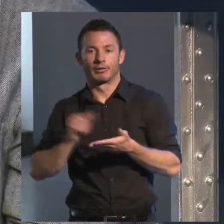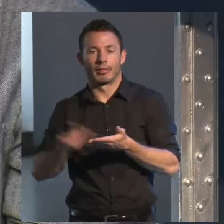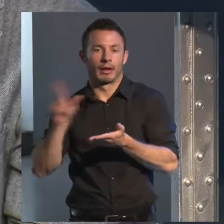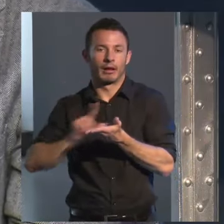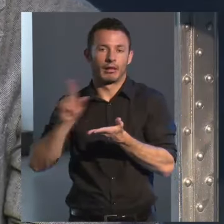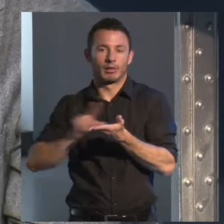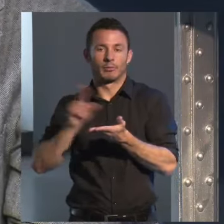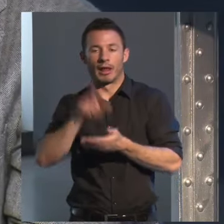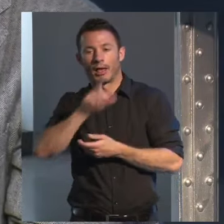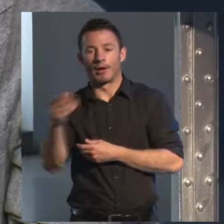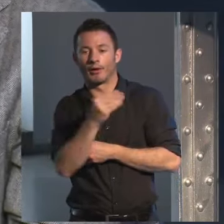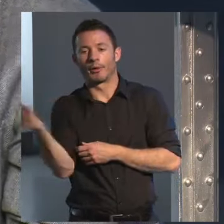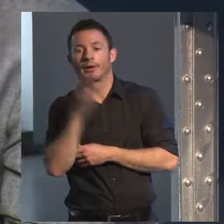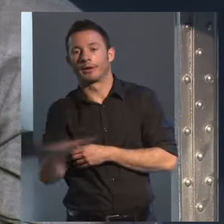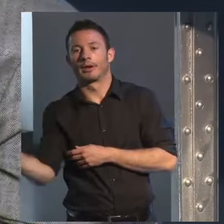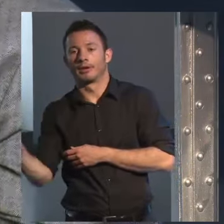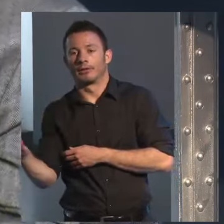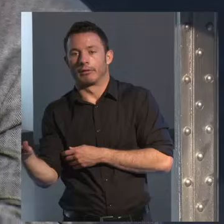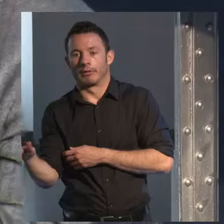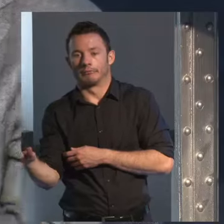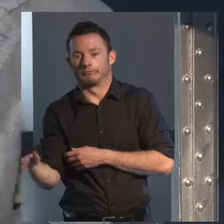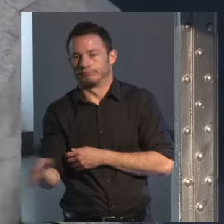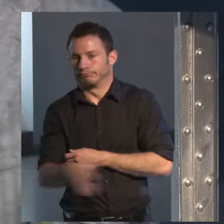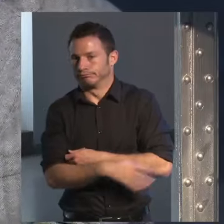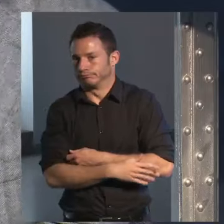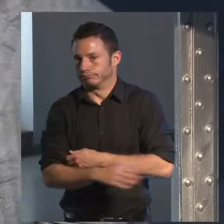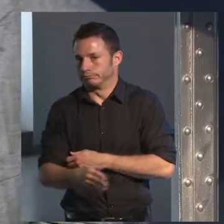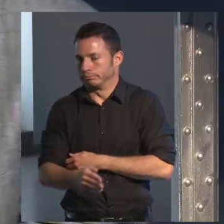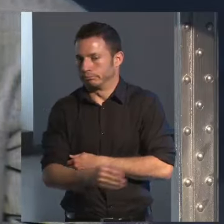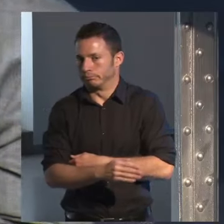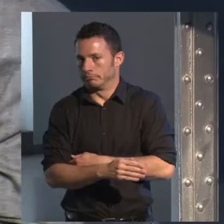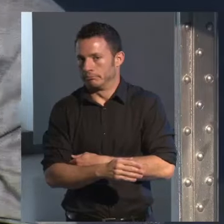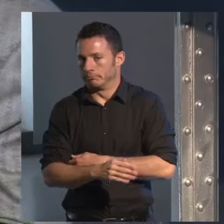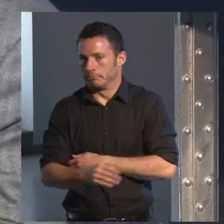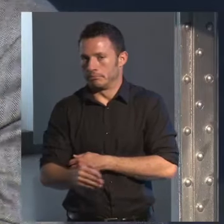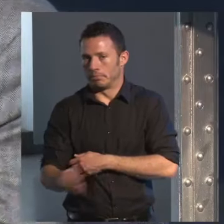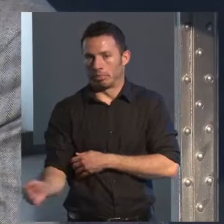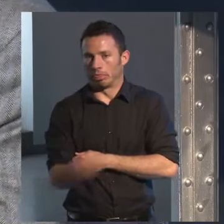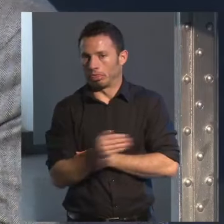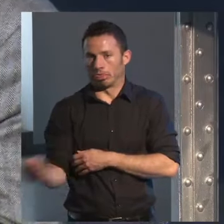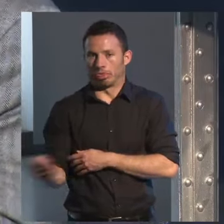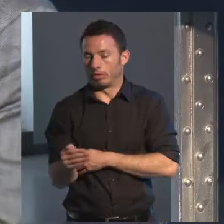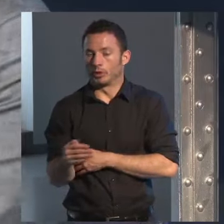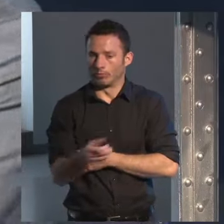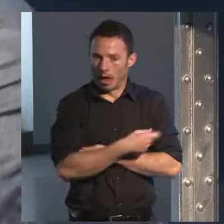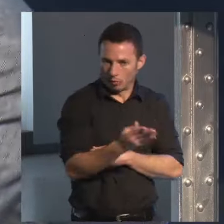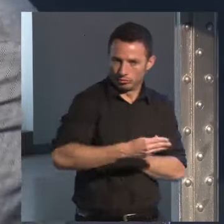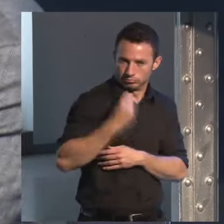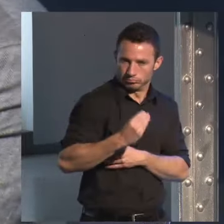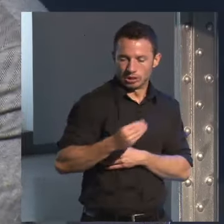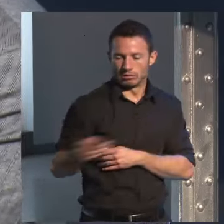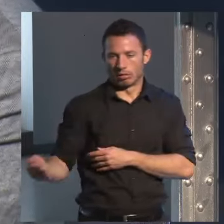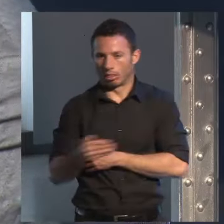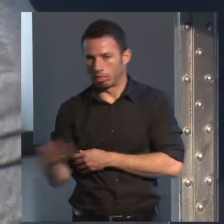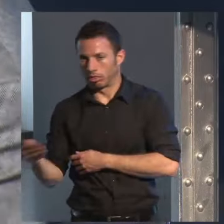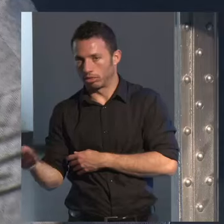para jóvenes y niños infame porque hay buenos escritores para literatura de jóvenes y niños infame que tienen una cola de